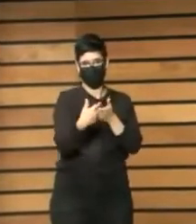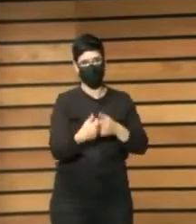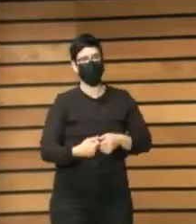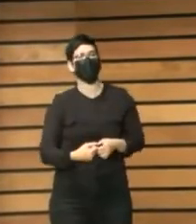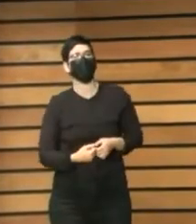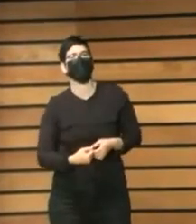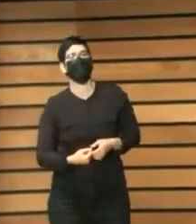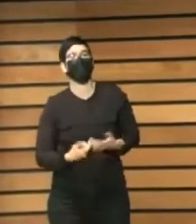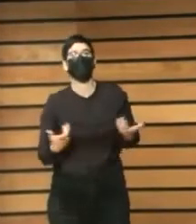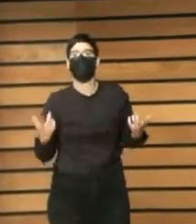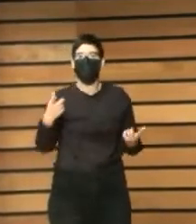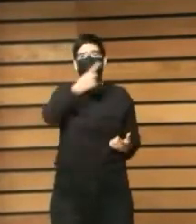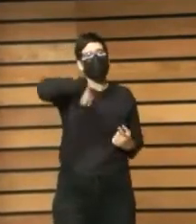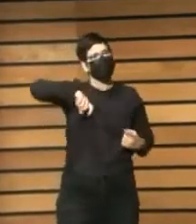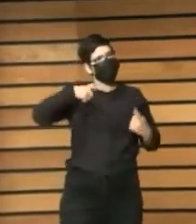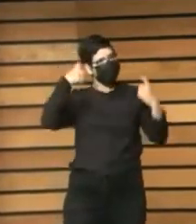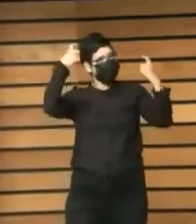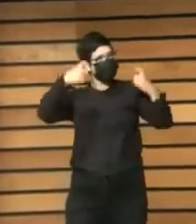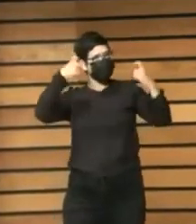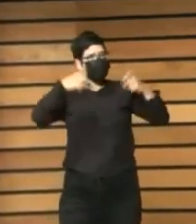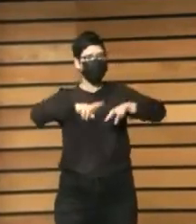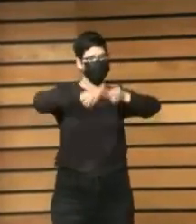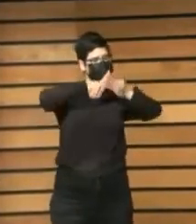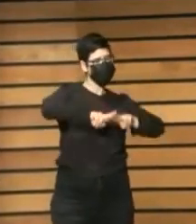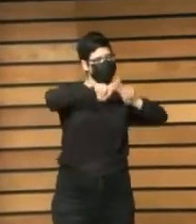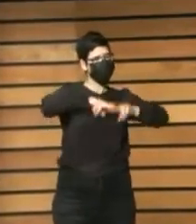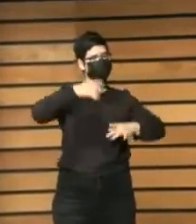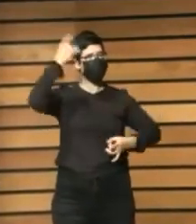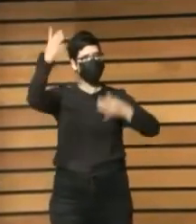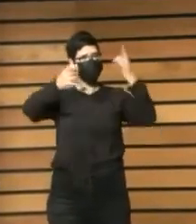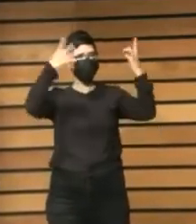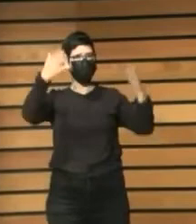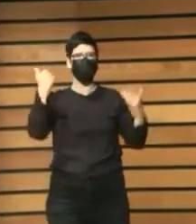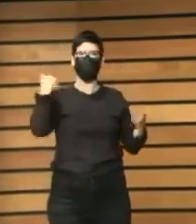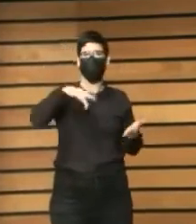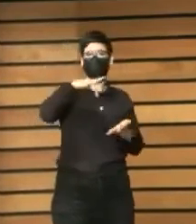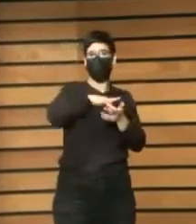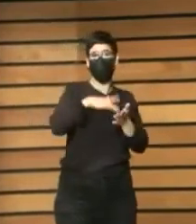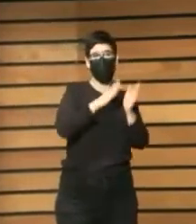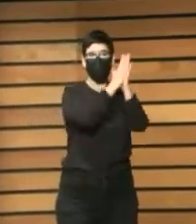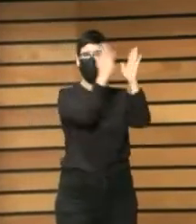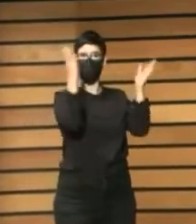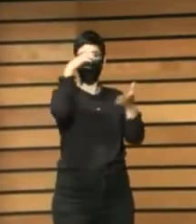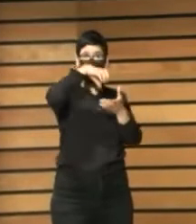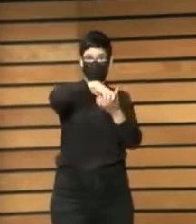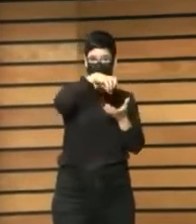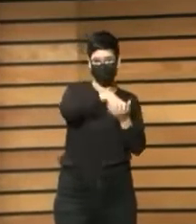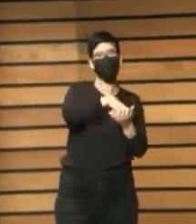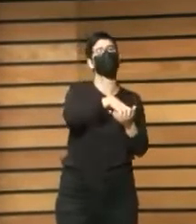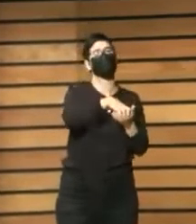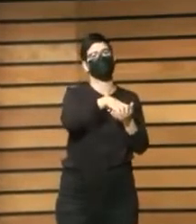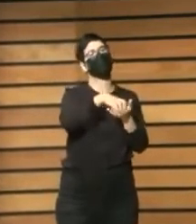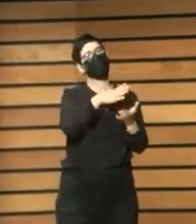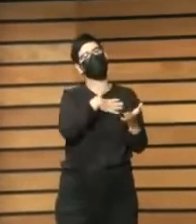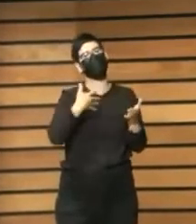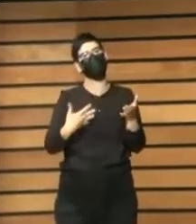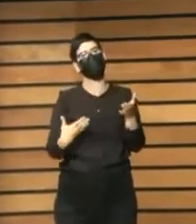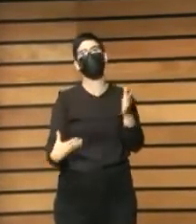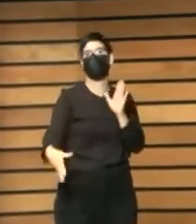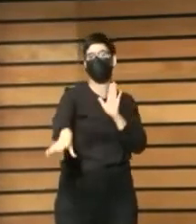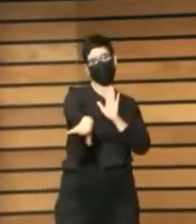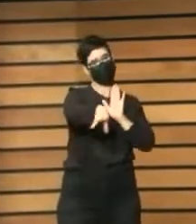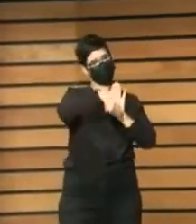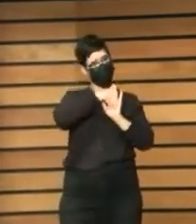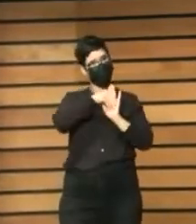hemos intentado analizar cuáles son las actividades que ya se hacían en esas bibliotecas e integrar los ODS y en otros casos bueno intentar aportar algo